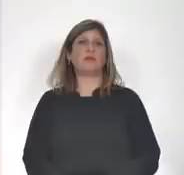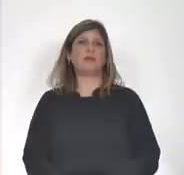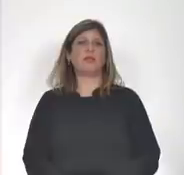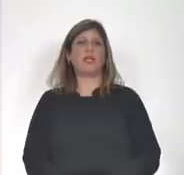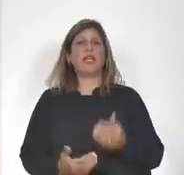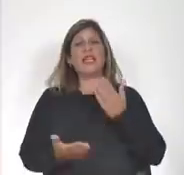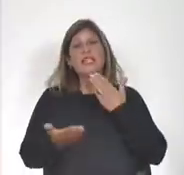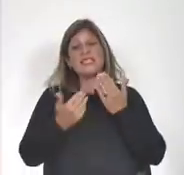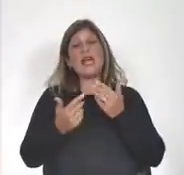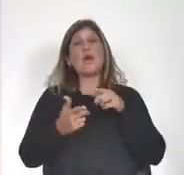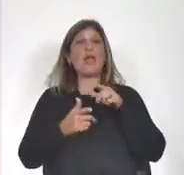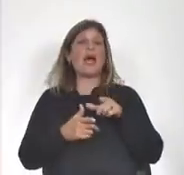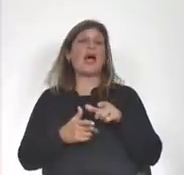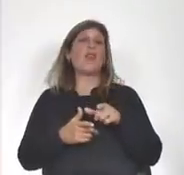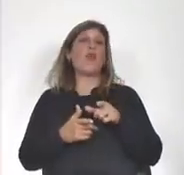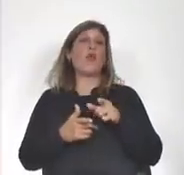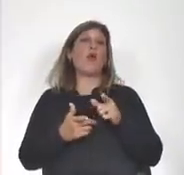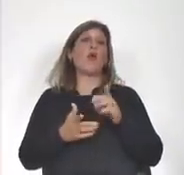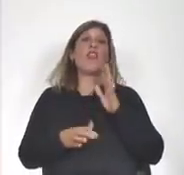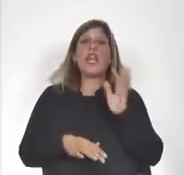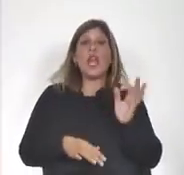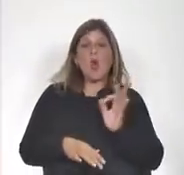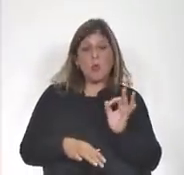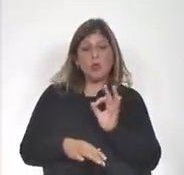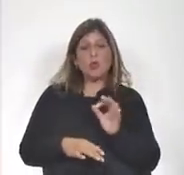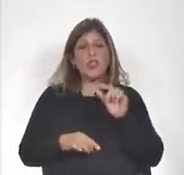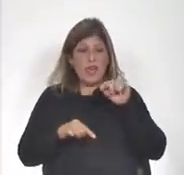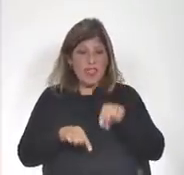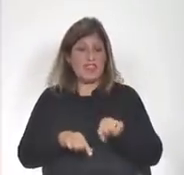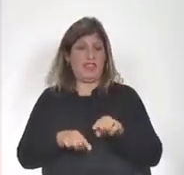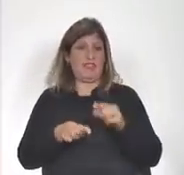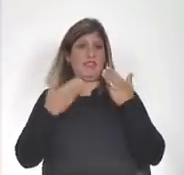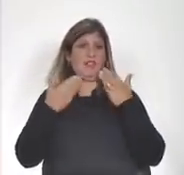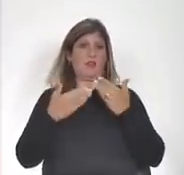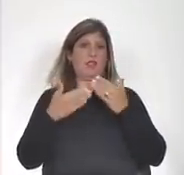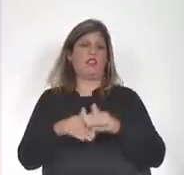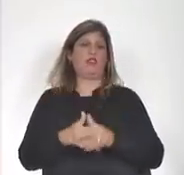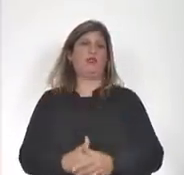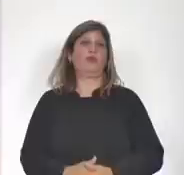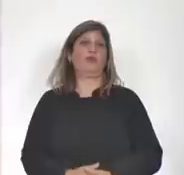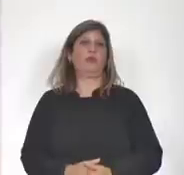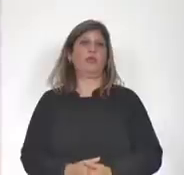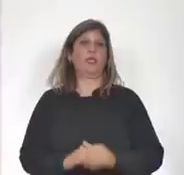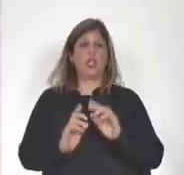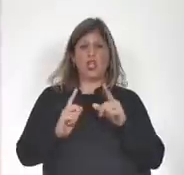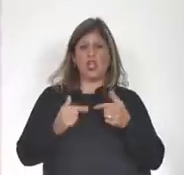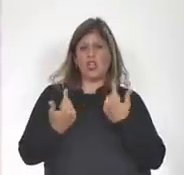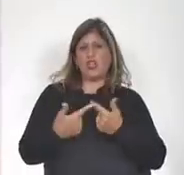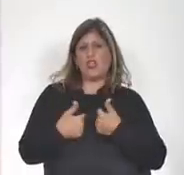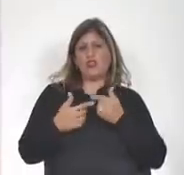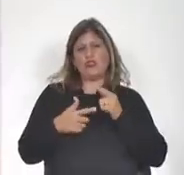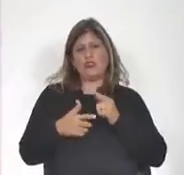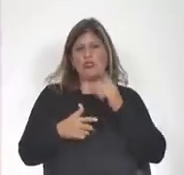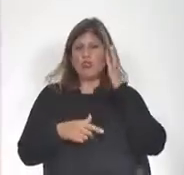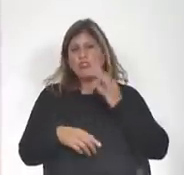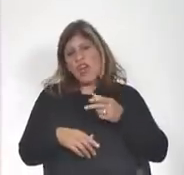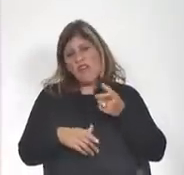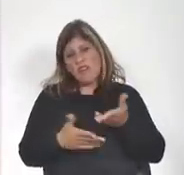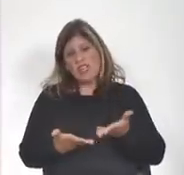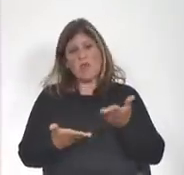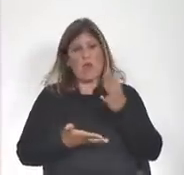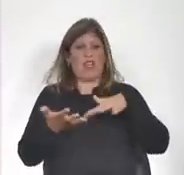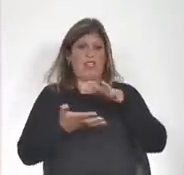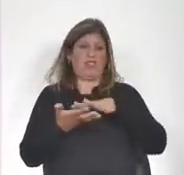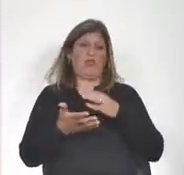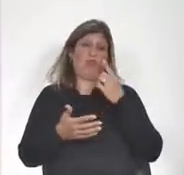se ha hablado señora presidenta de la oportunidad de esta interpelación y nosotros sabemos la situación que está viviendo el país, somos